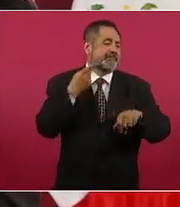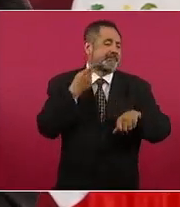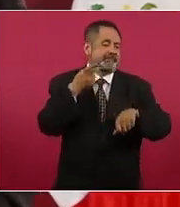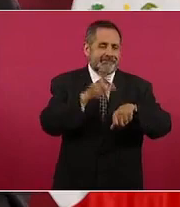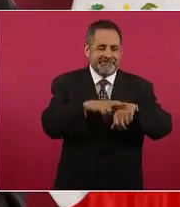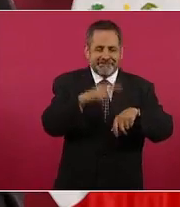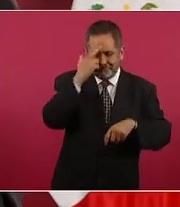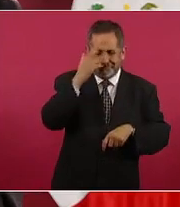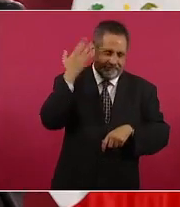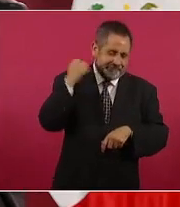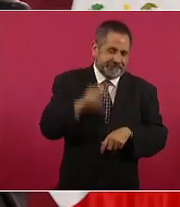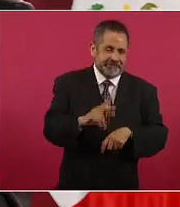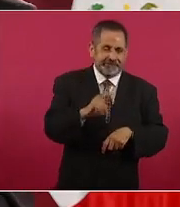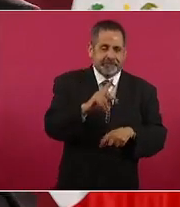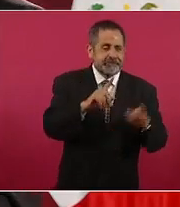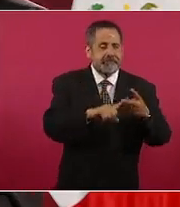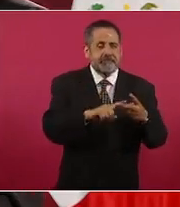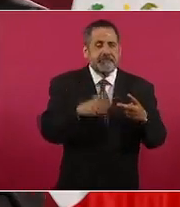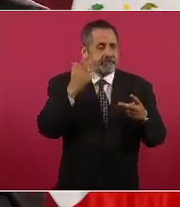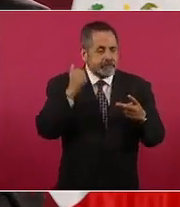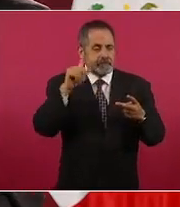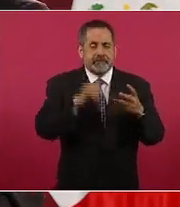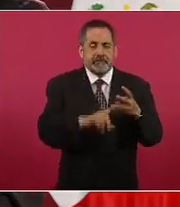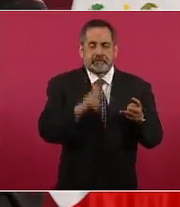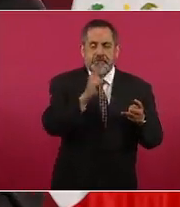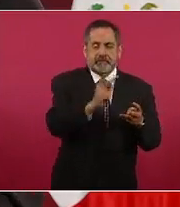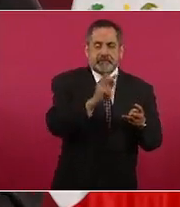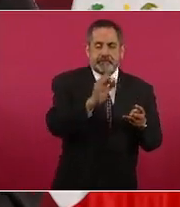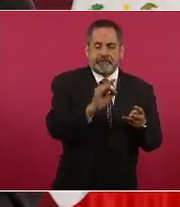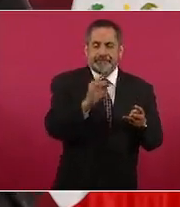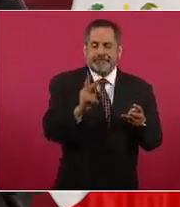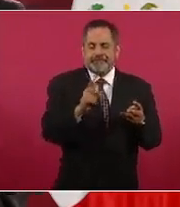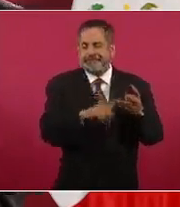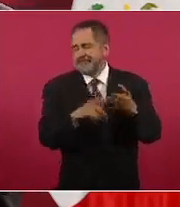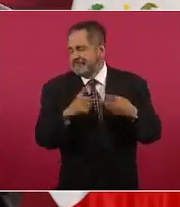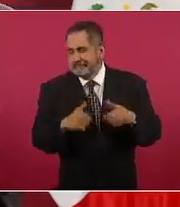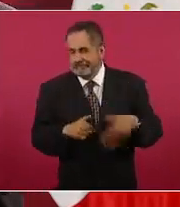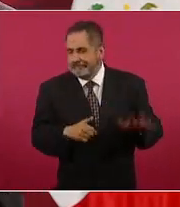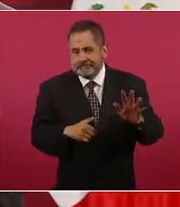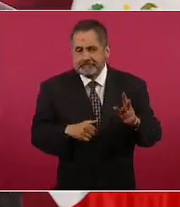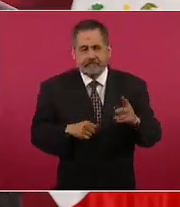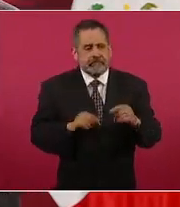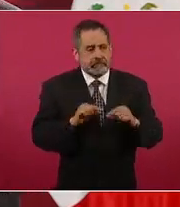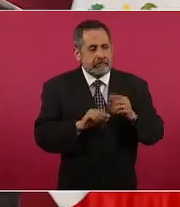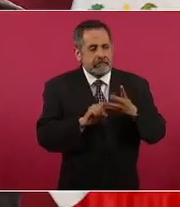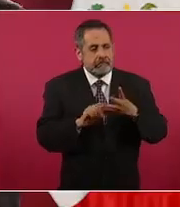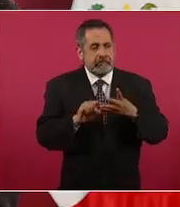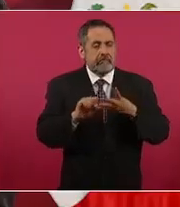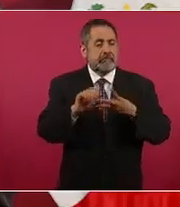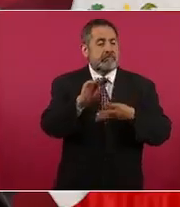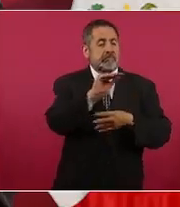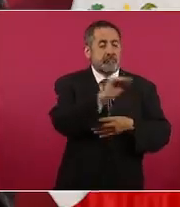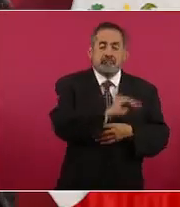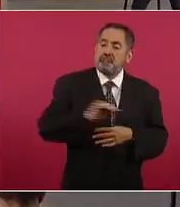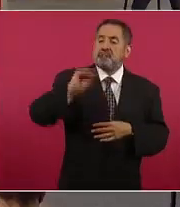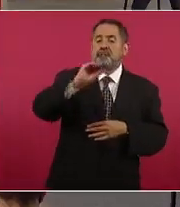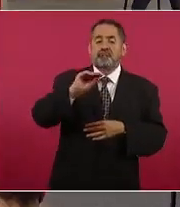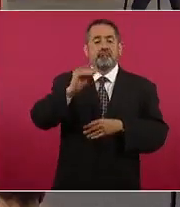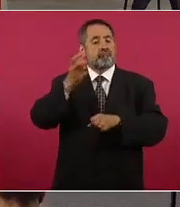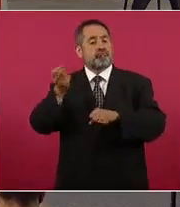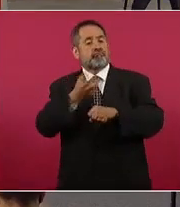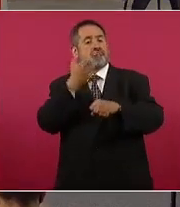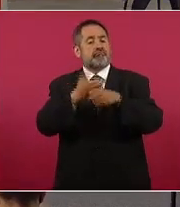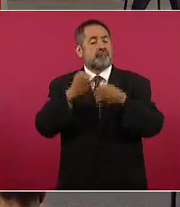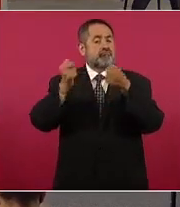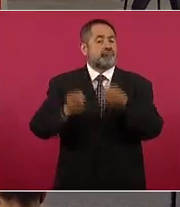de la Policía Federal hasta llegar a secretario de Seguridad Pública